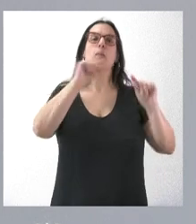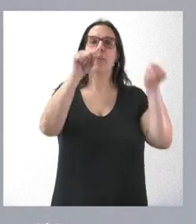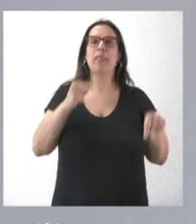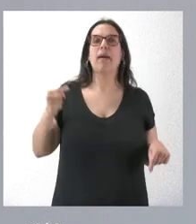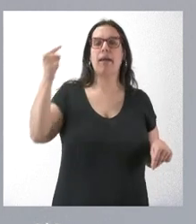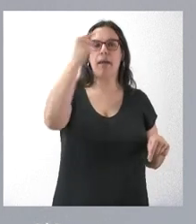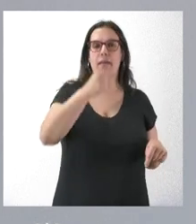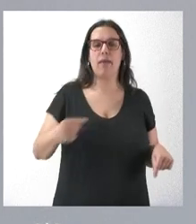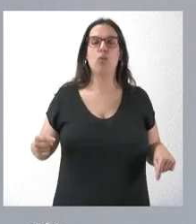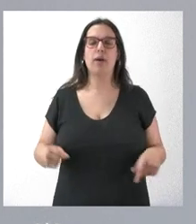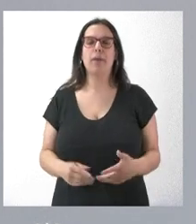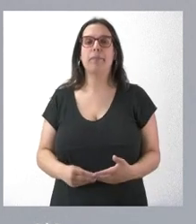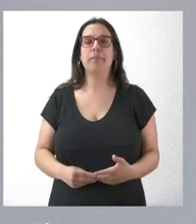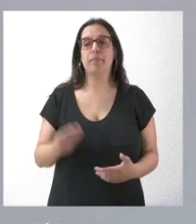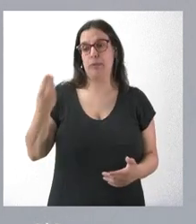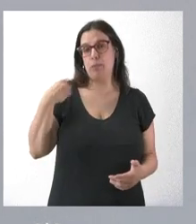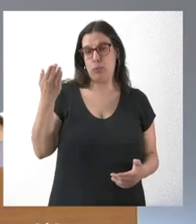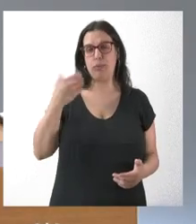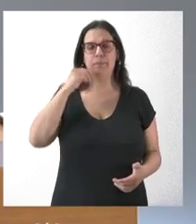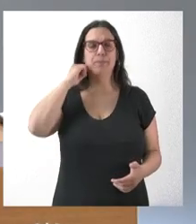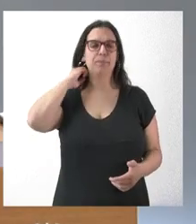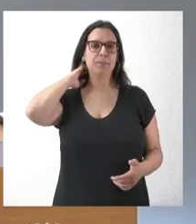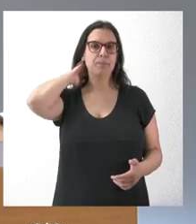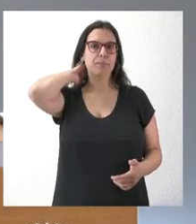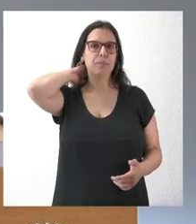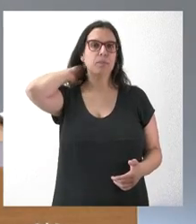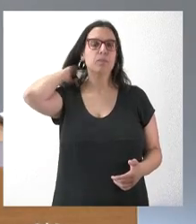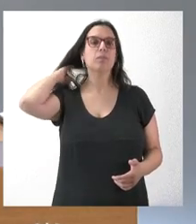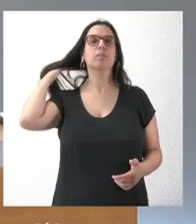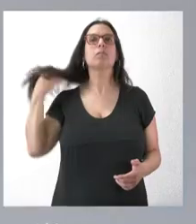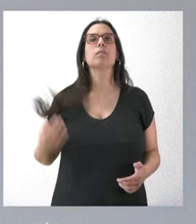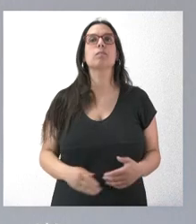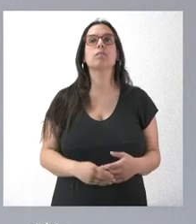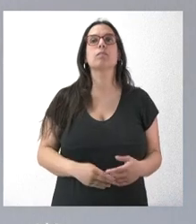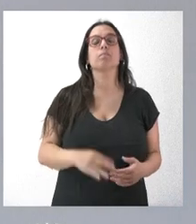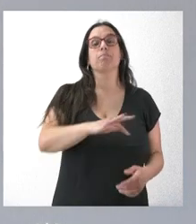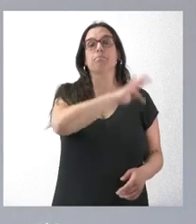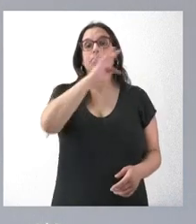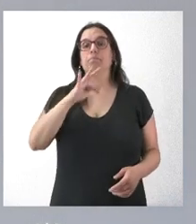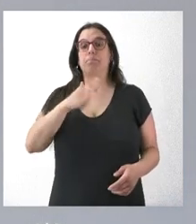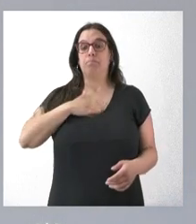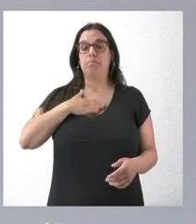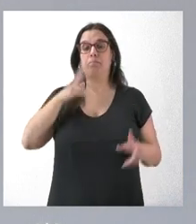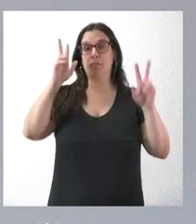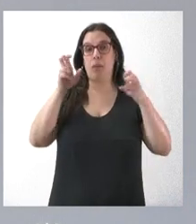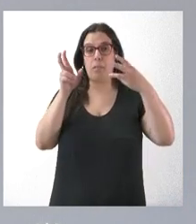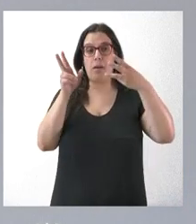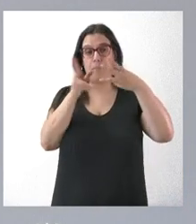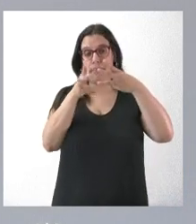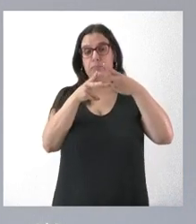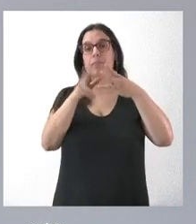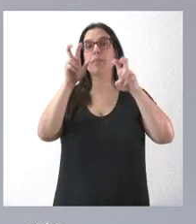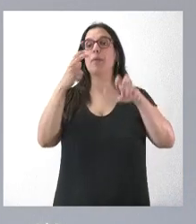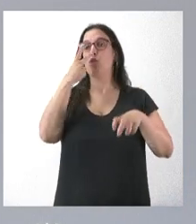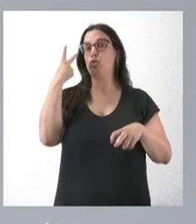de esta cifra que usted ha preguntado. Bueno, en lo que a mí respecta, respecto al incendio de